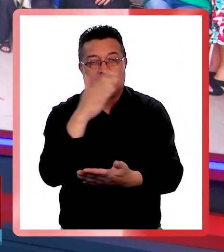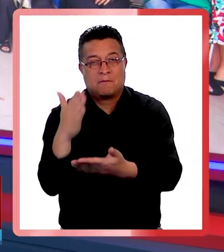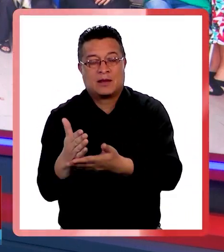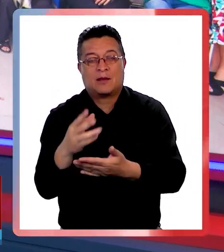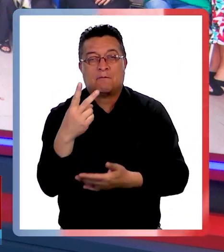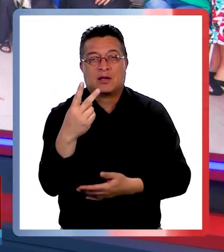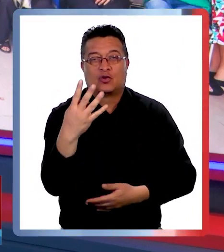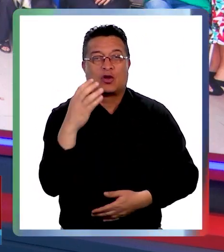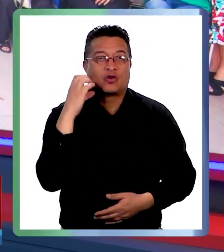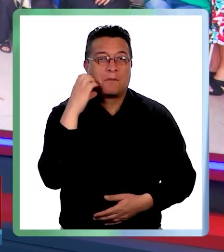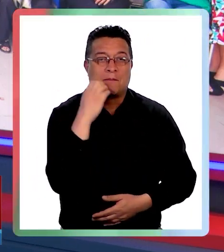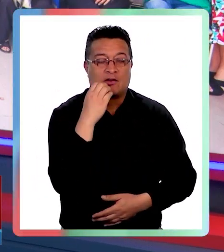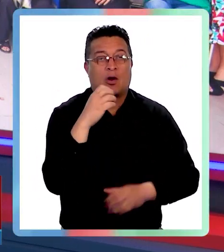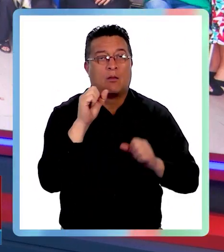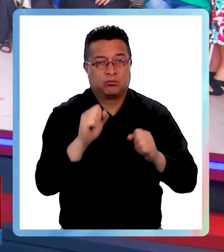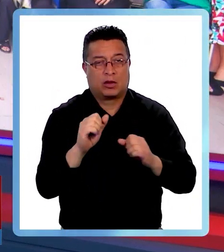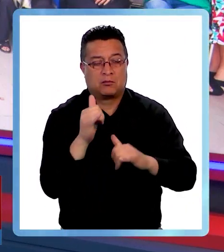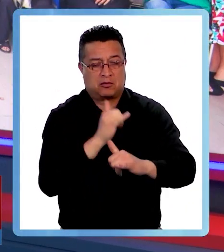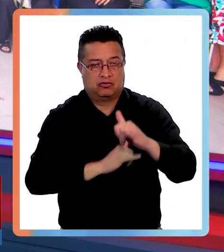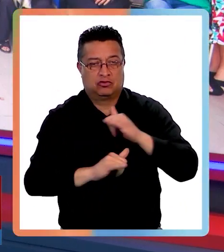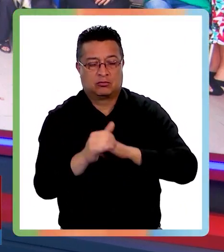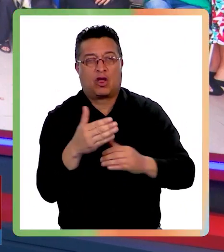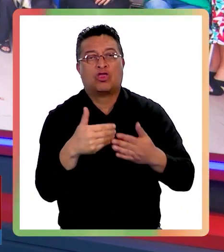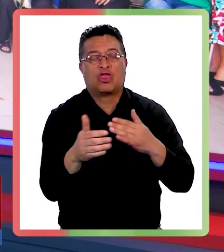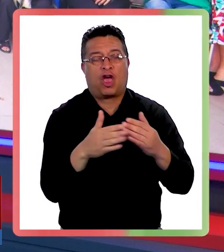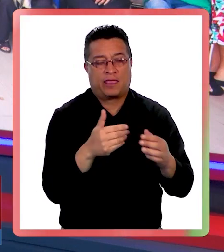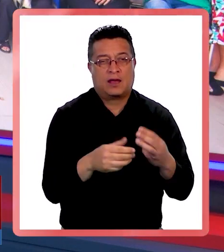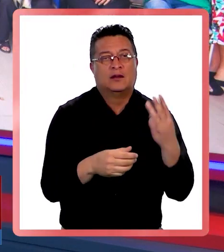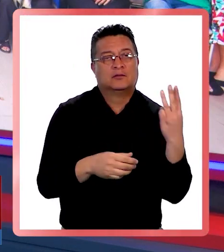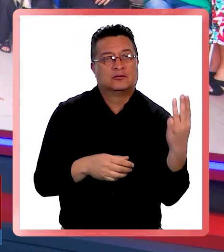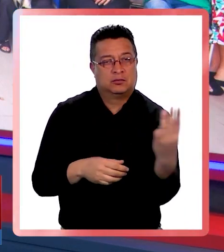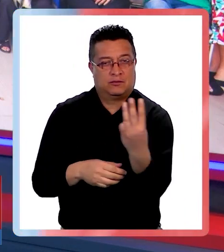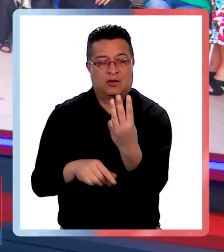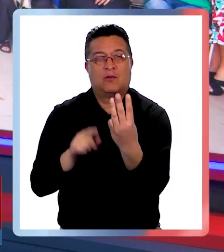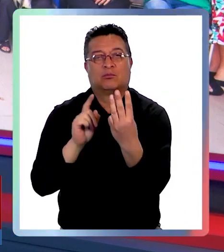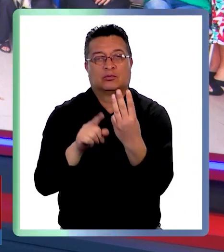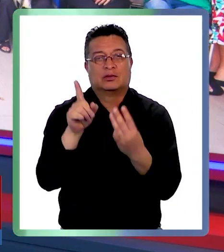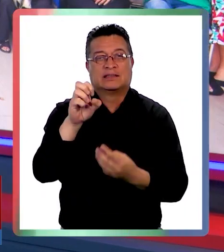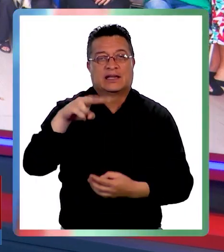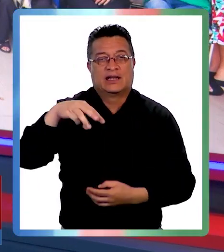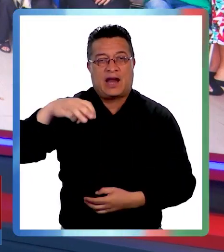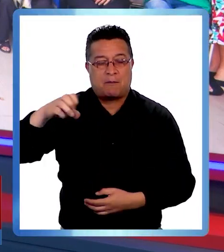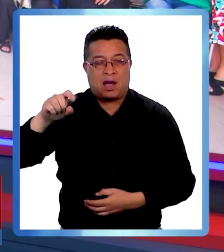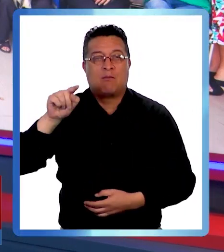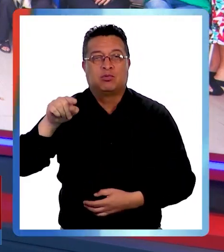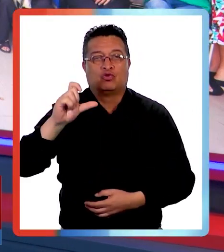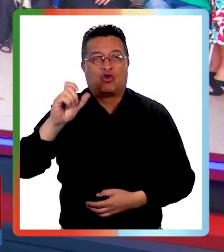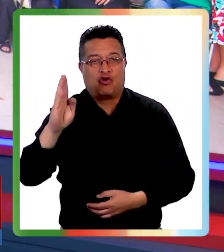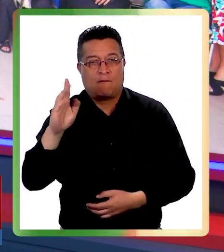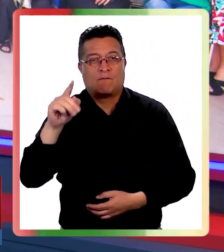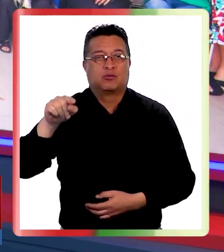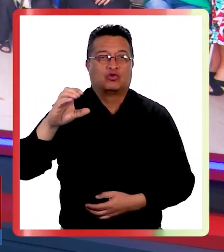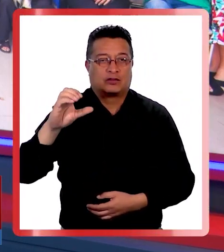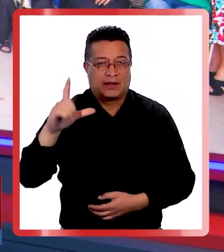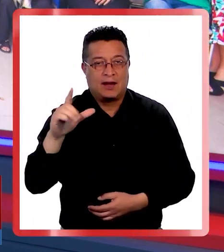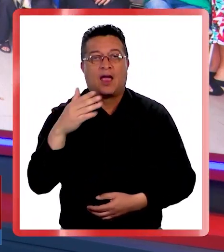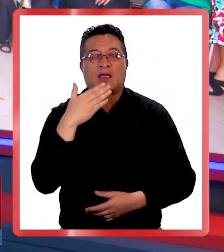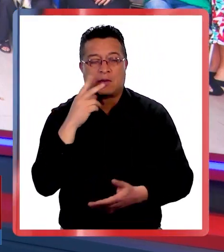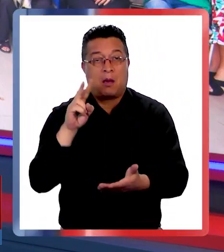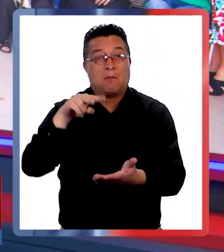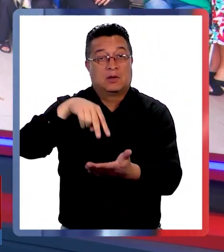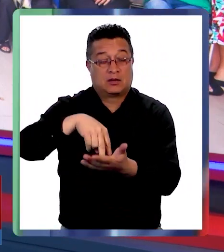el 24 de mayo y pueden realizarse de forma online en el sitio web www.cenama.gov.cl y